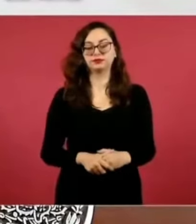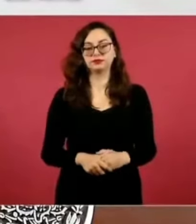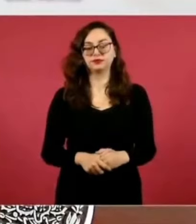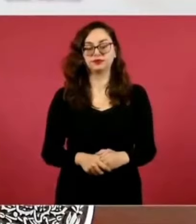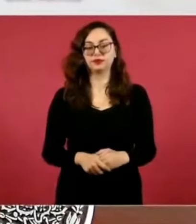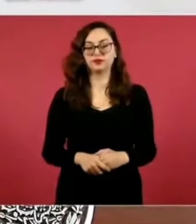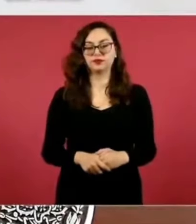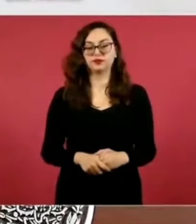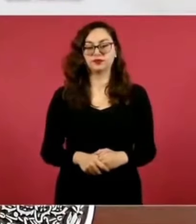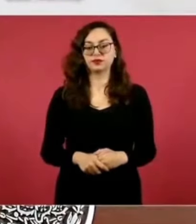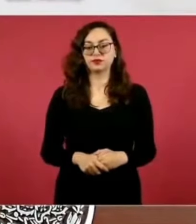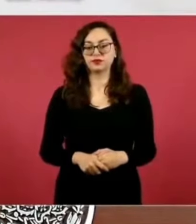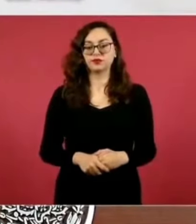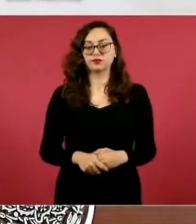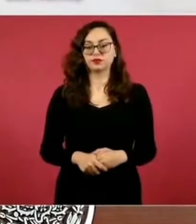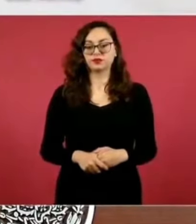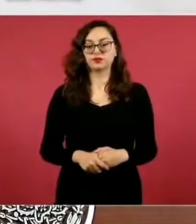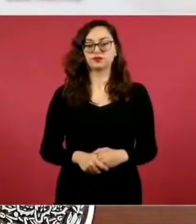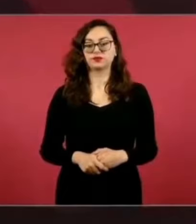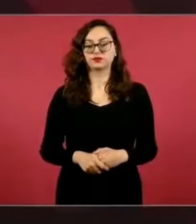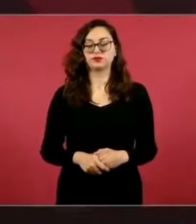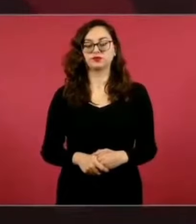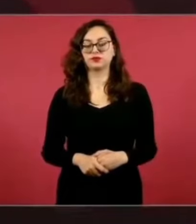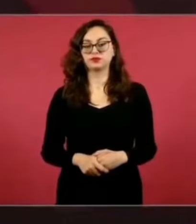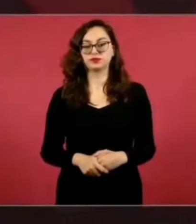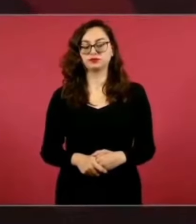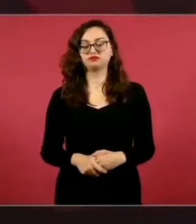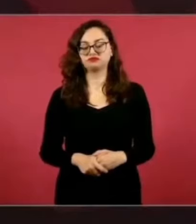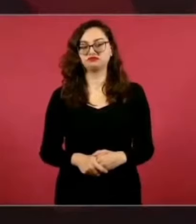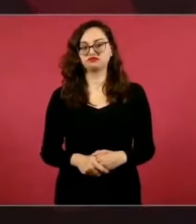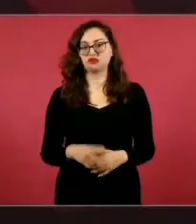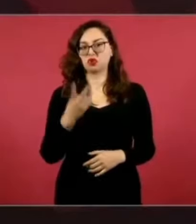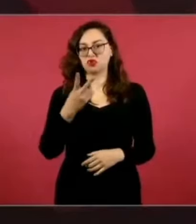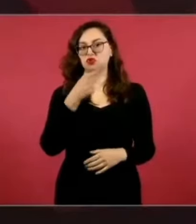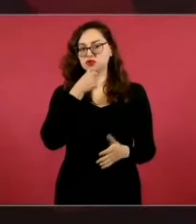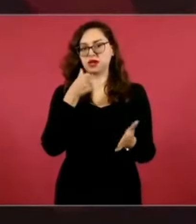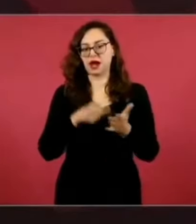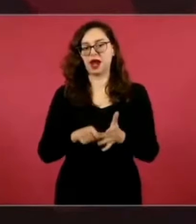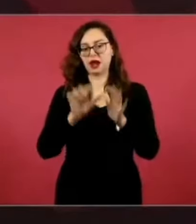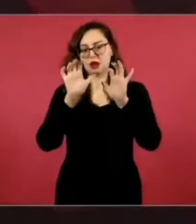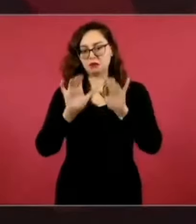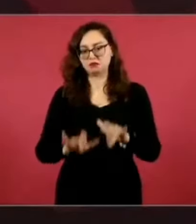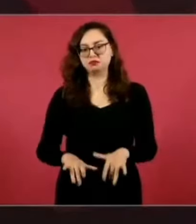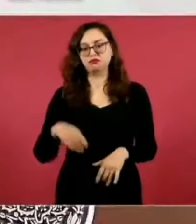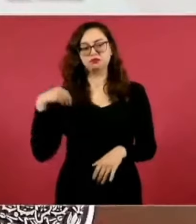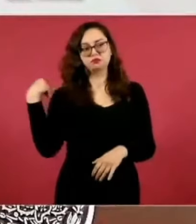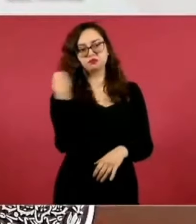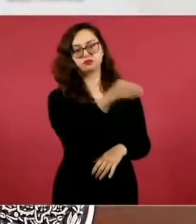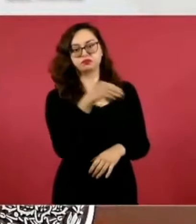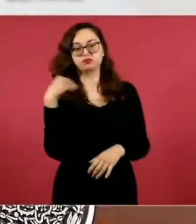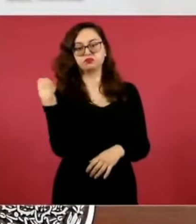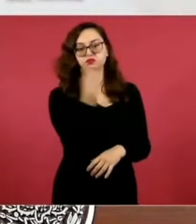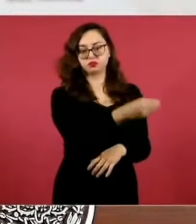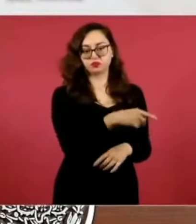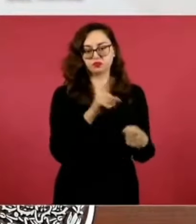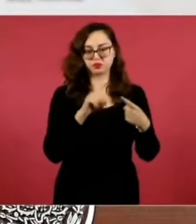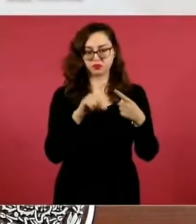estas dos acciones. Y lo otro,